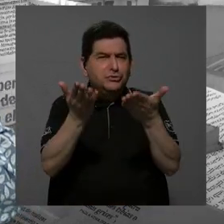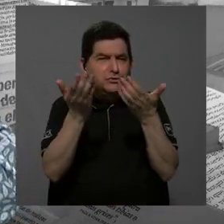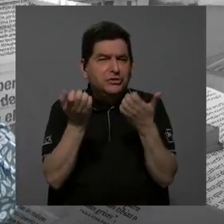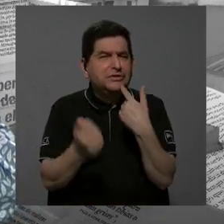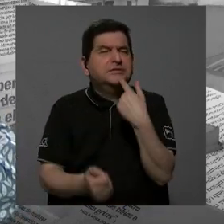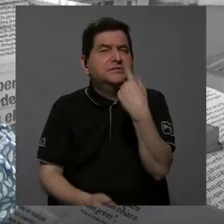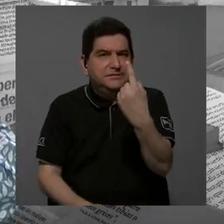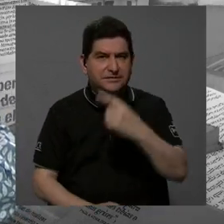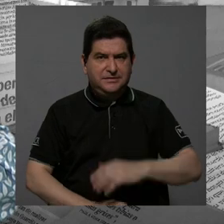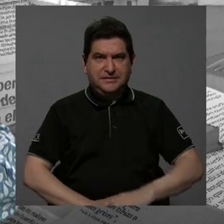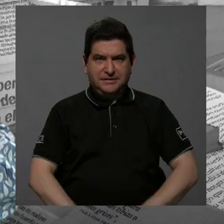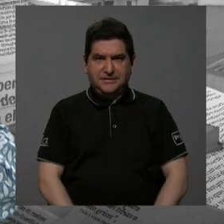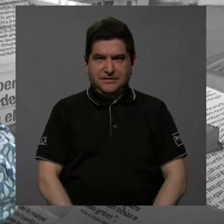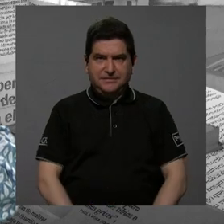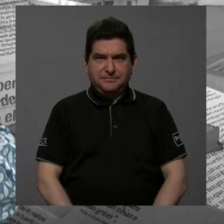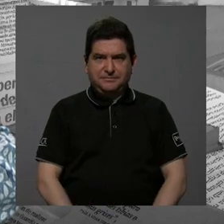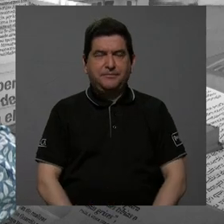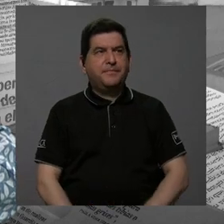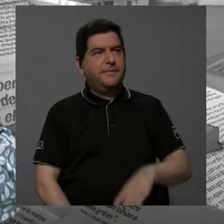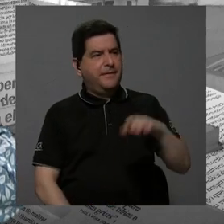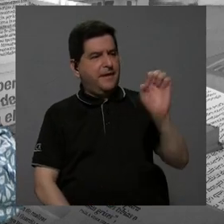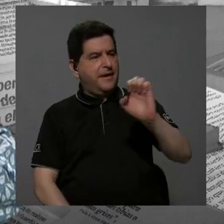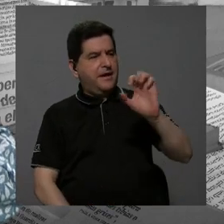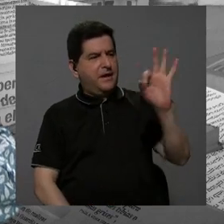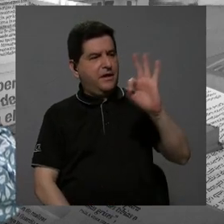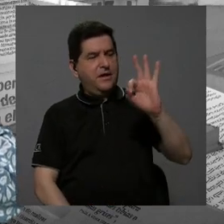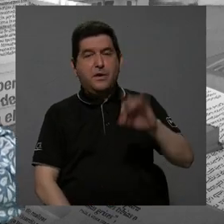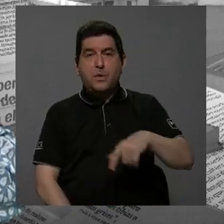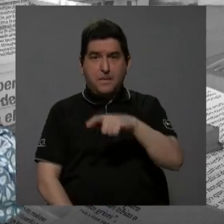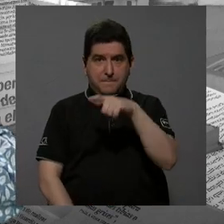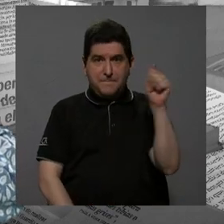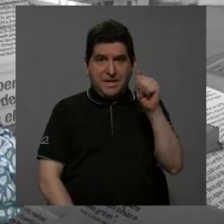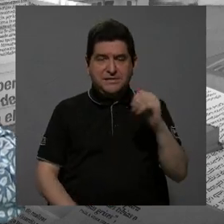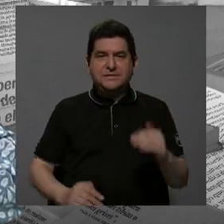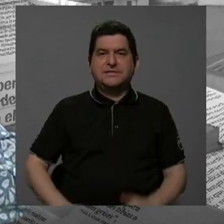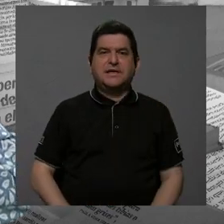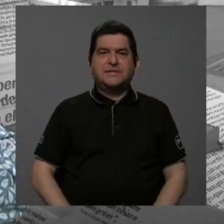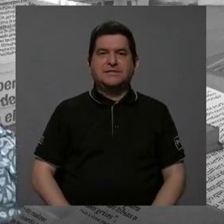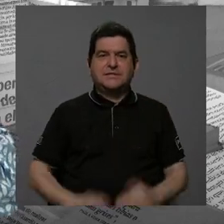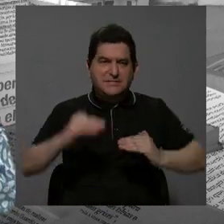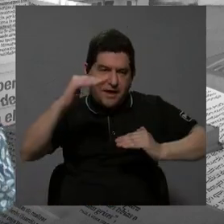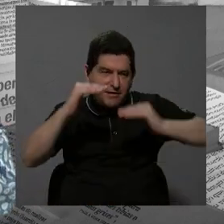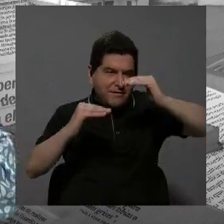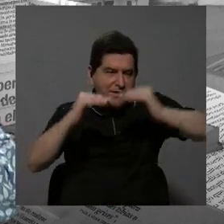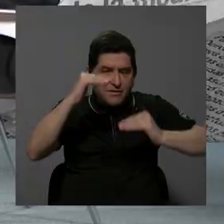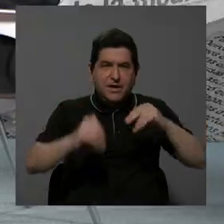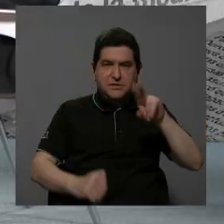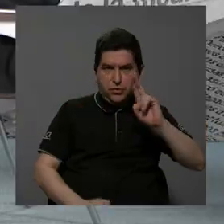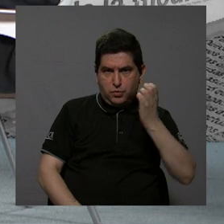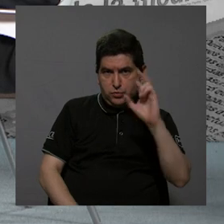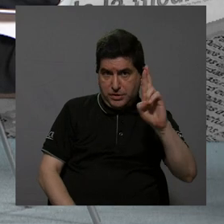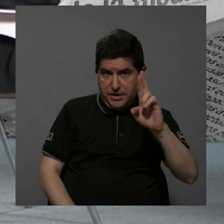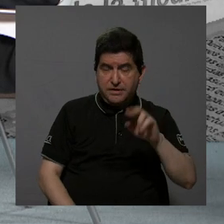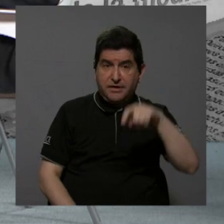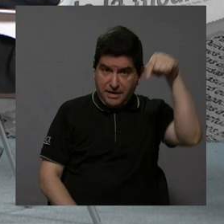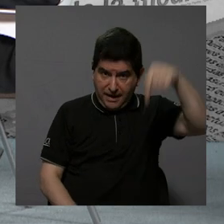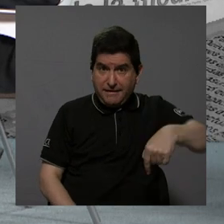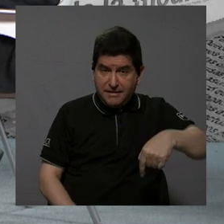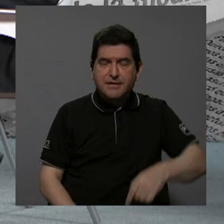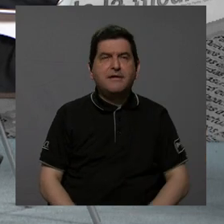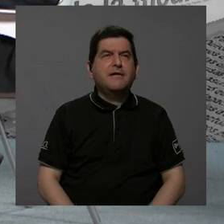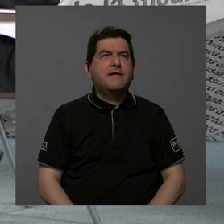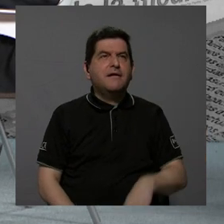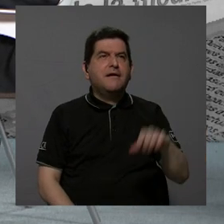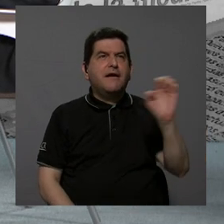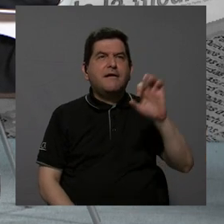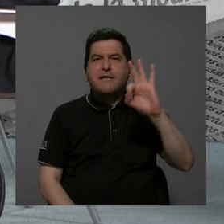decirle, enero y febrero son meses de nivelación en la Universidad de Costa Rica. Bueno, solamente en enero